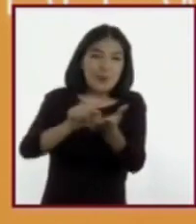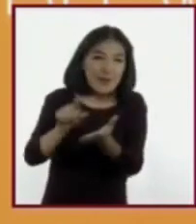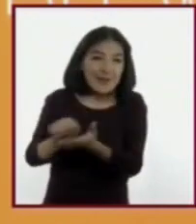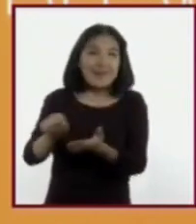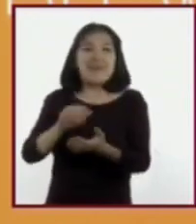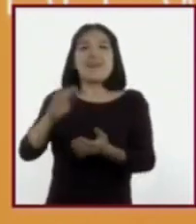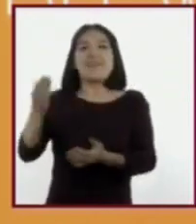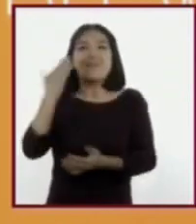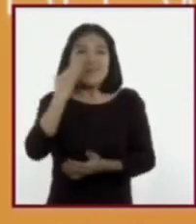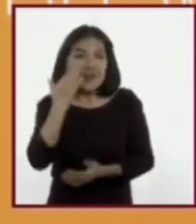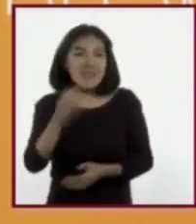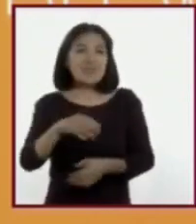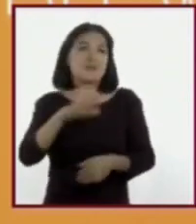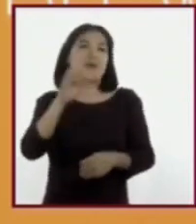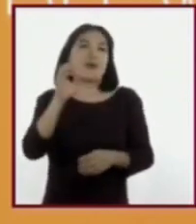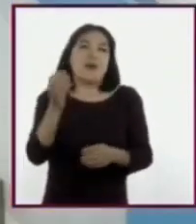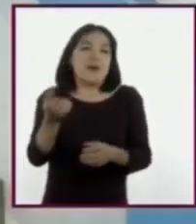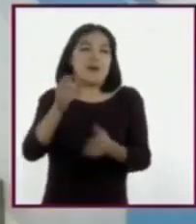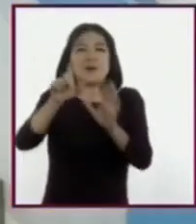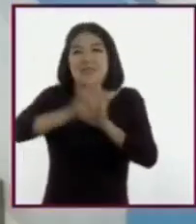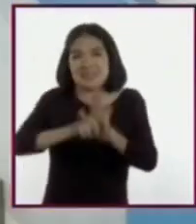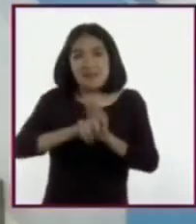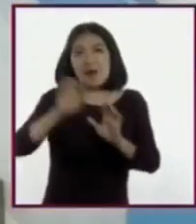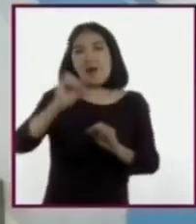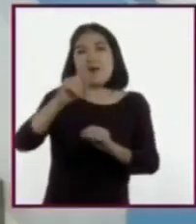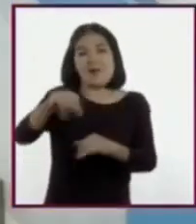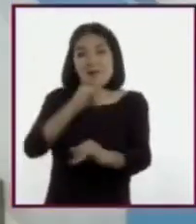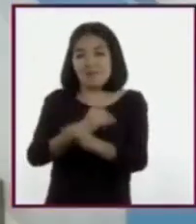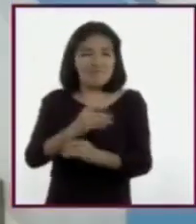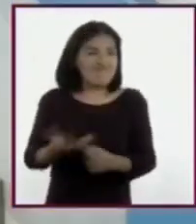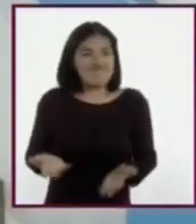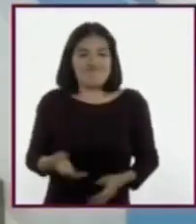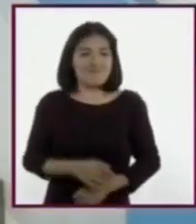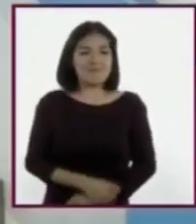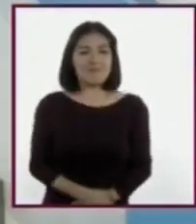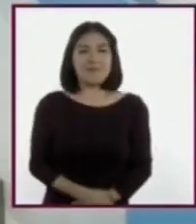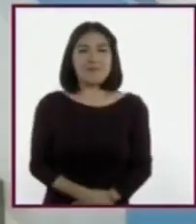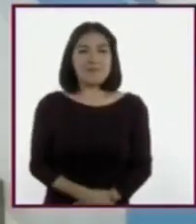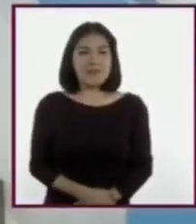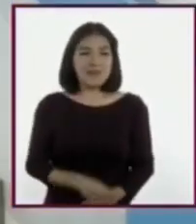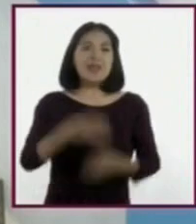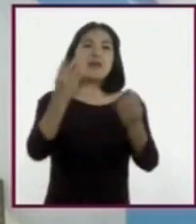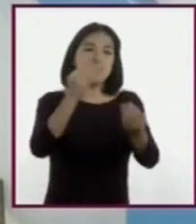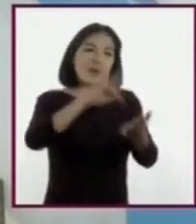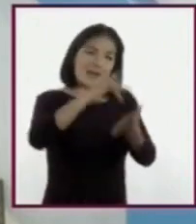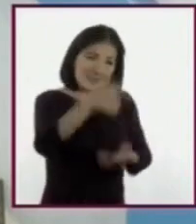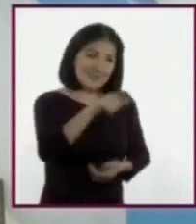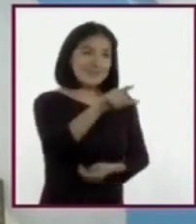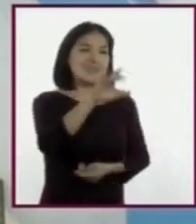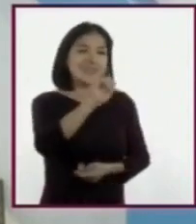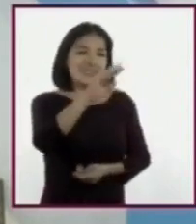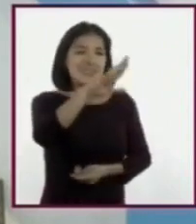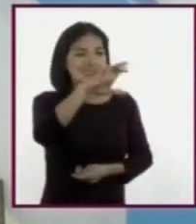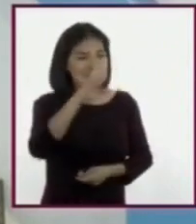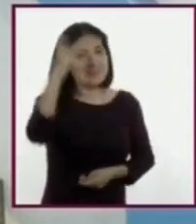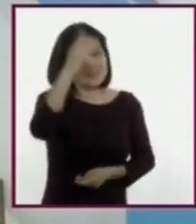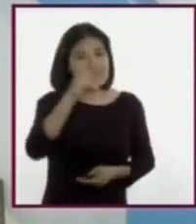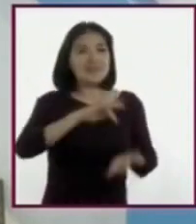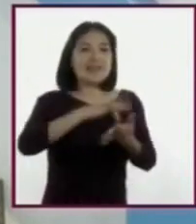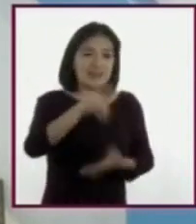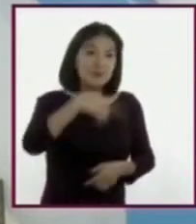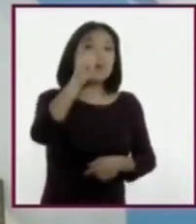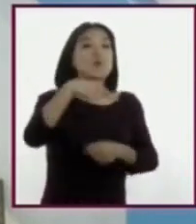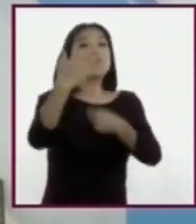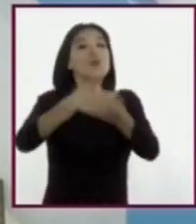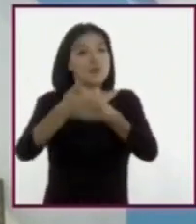de instituciones de salud o académicas. Sírce, agradecemos tu participación y esperamos contar con ella en